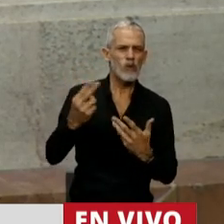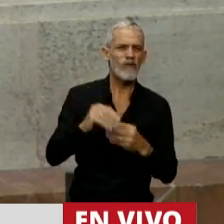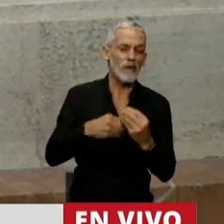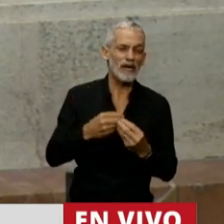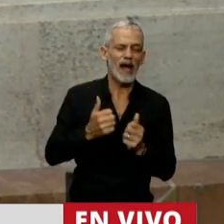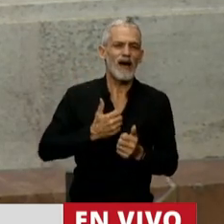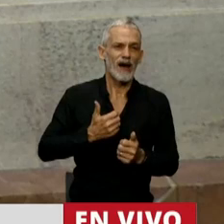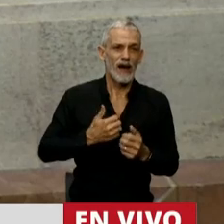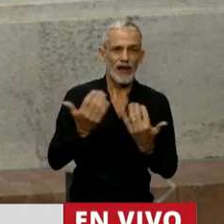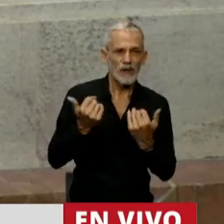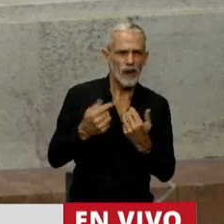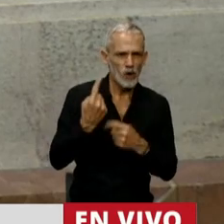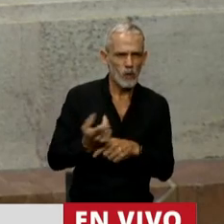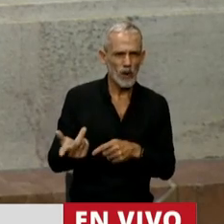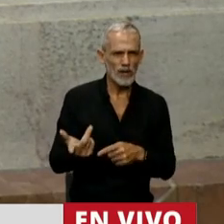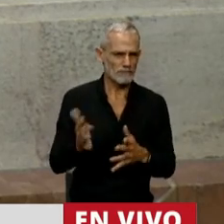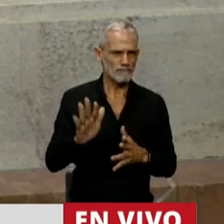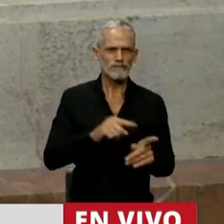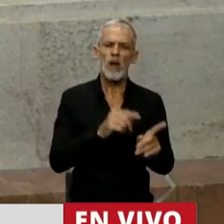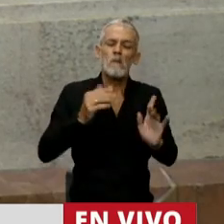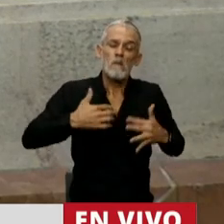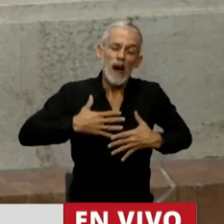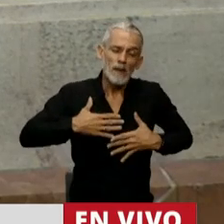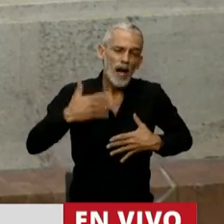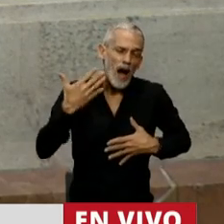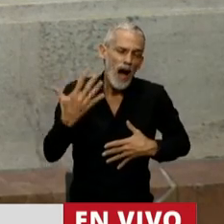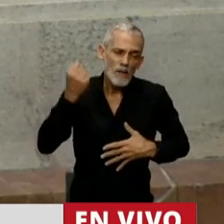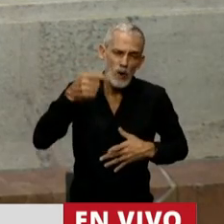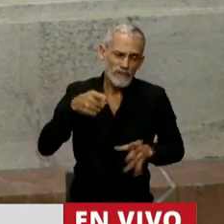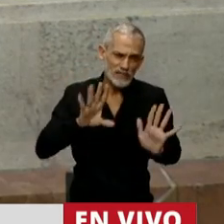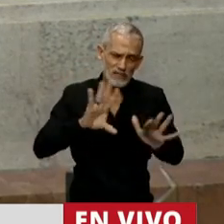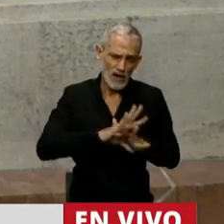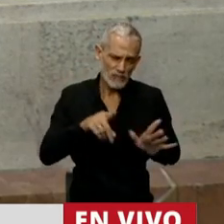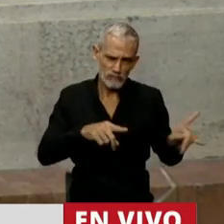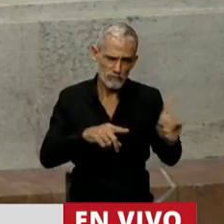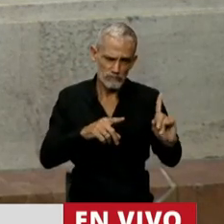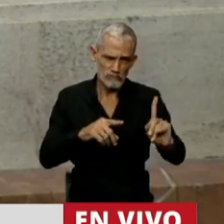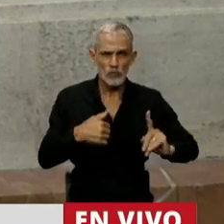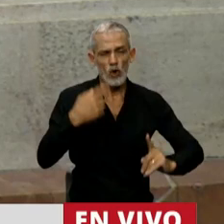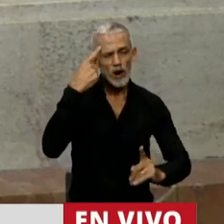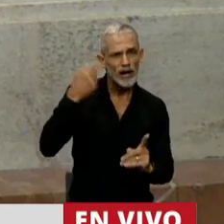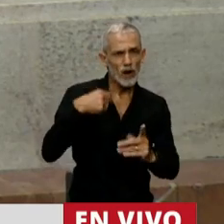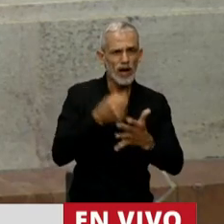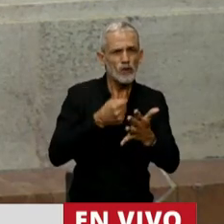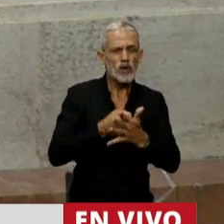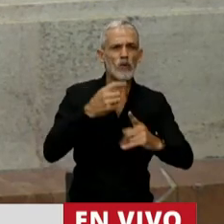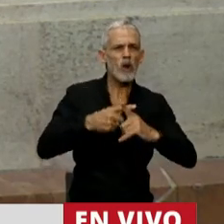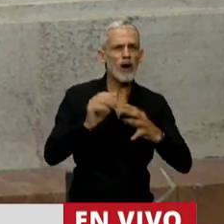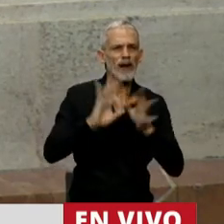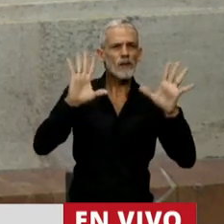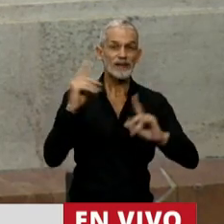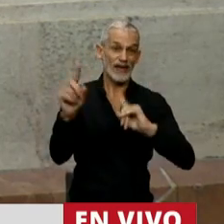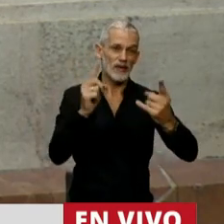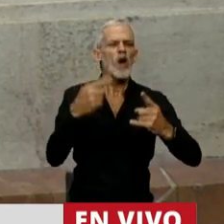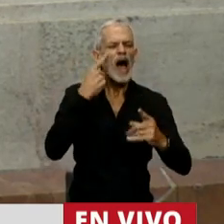parece, sinceramente, que están haciendo un uso instrumental y electoral de una bandera que no les calza. No creo que estén luchando por la libertad individual, y eso